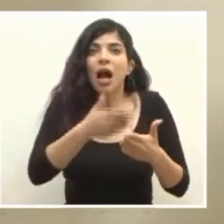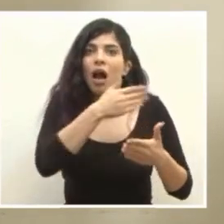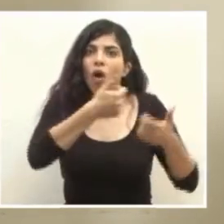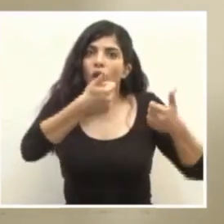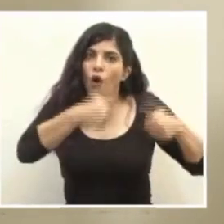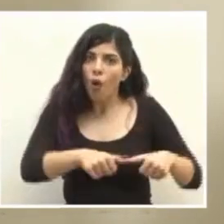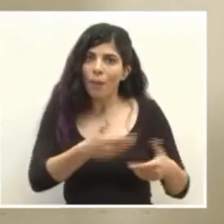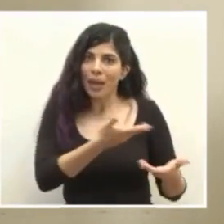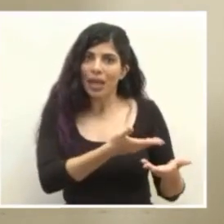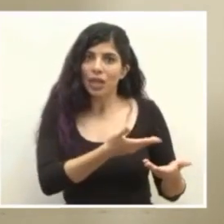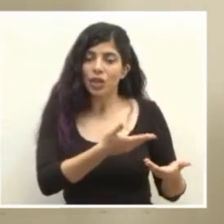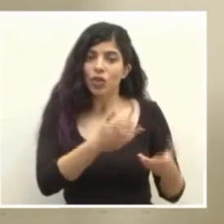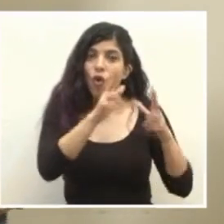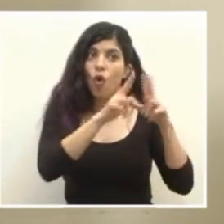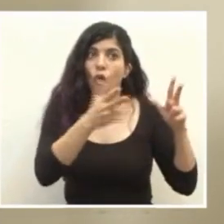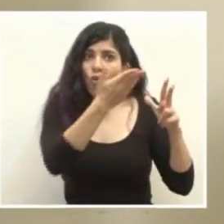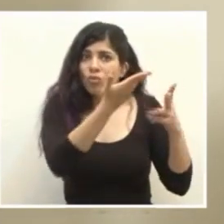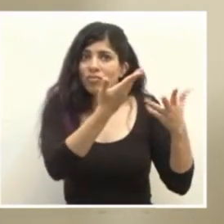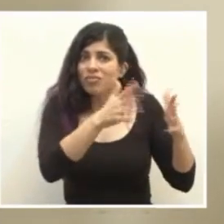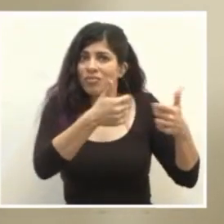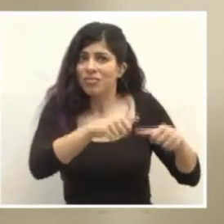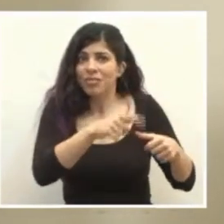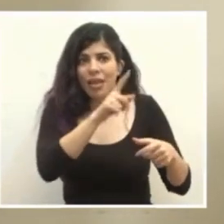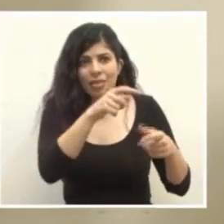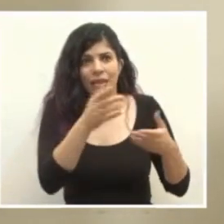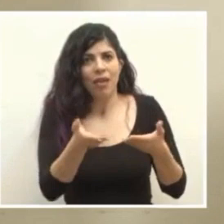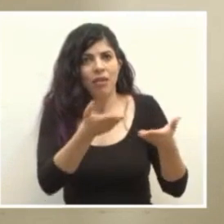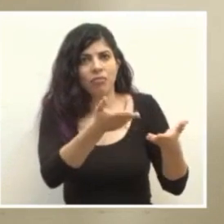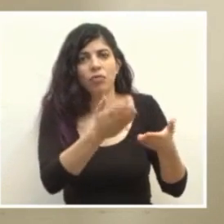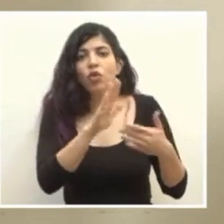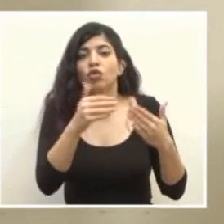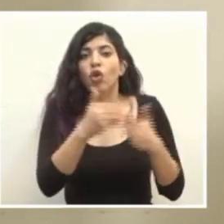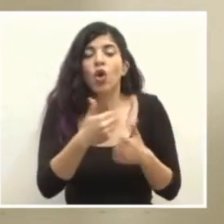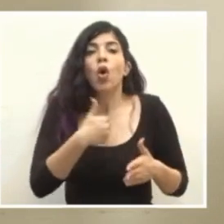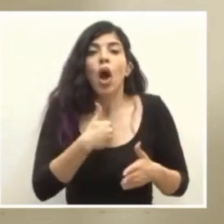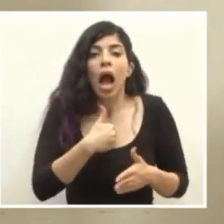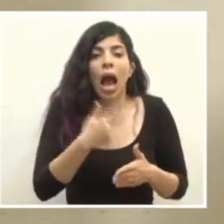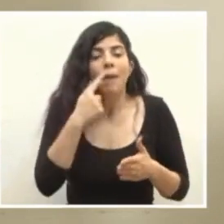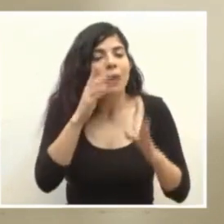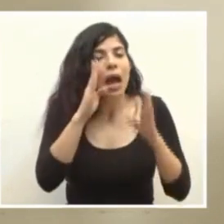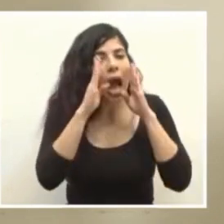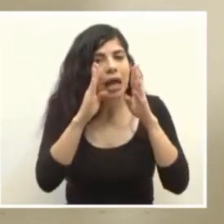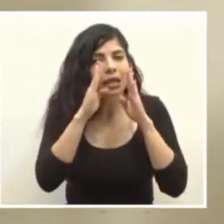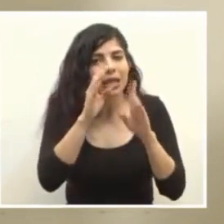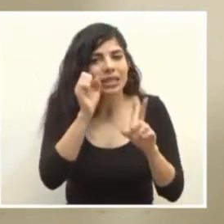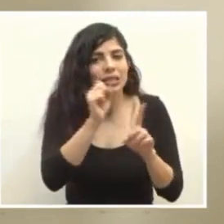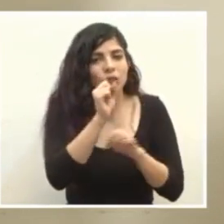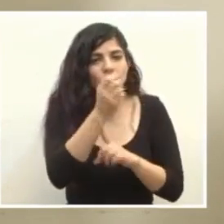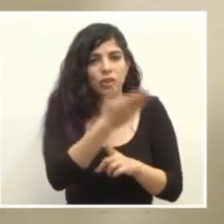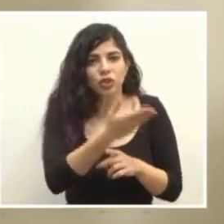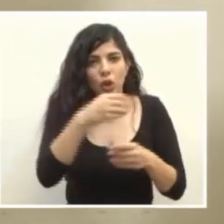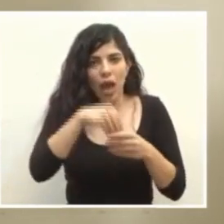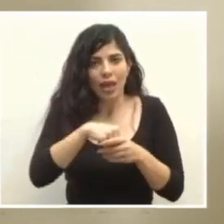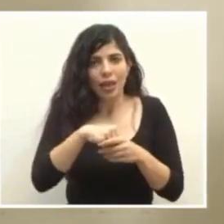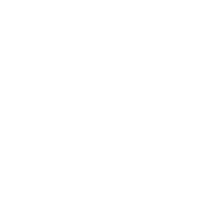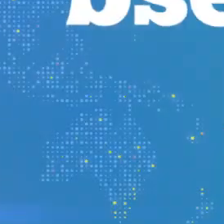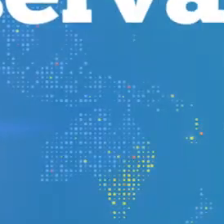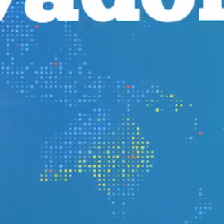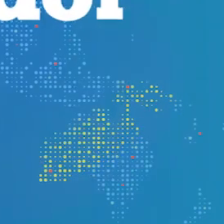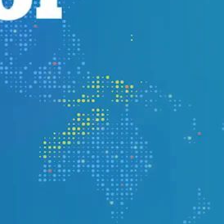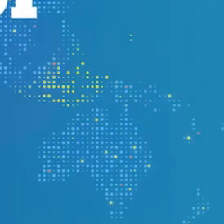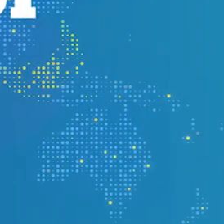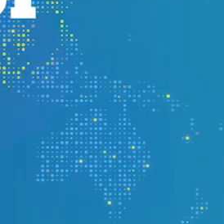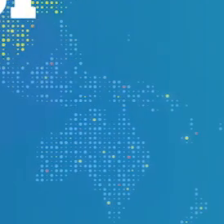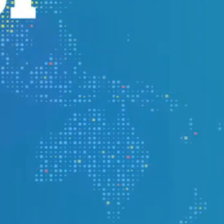previo ya humanitario en el caso de las Naciones Unidas. Ahí ya tendríamos que disponer todo lo que tengamos a mano para poder atender la situación que tengamos internamente.